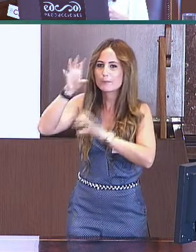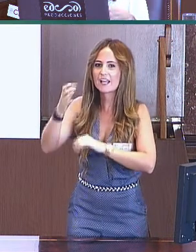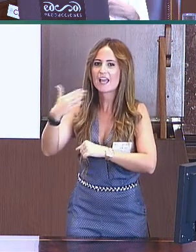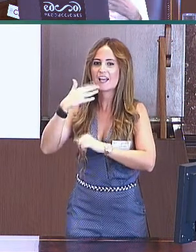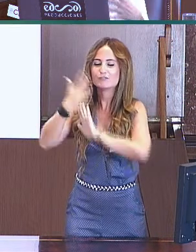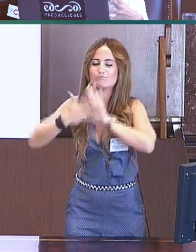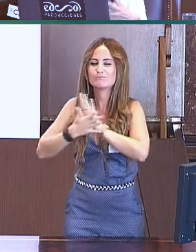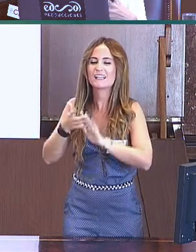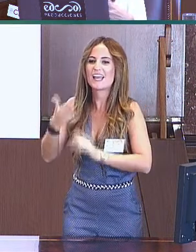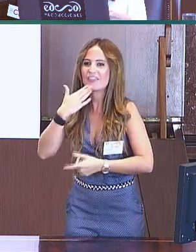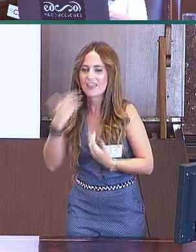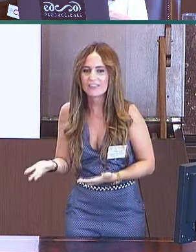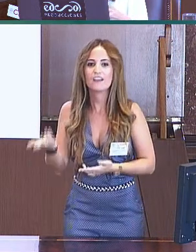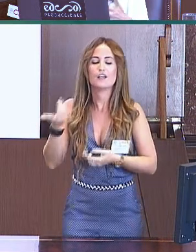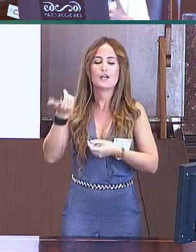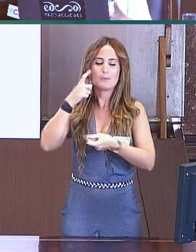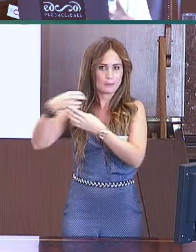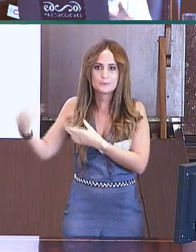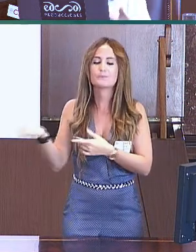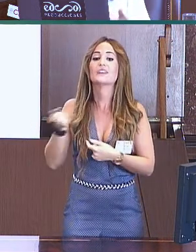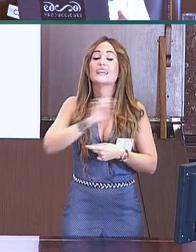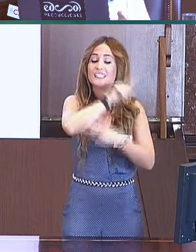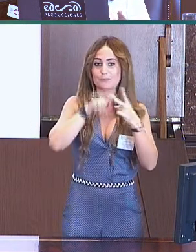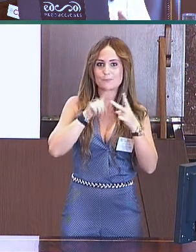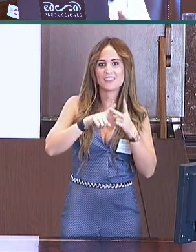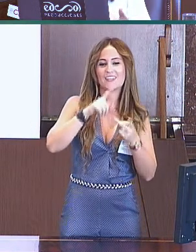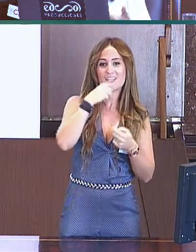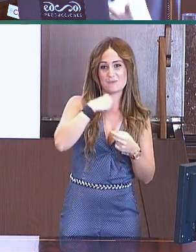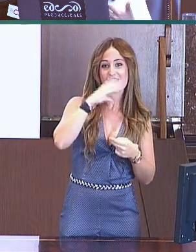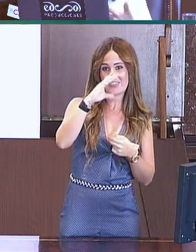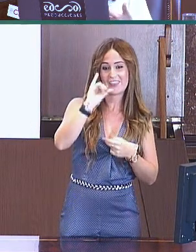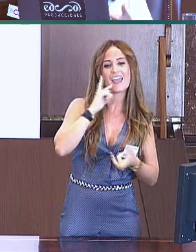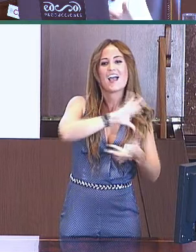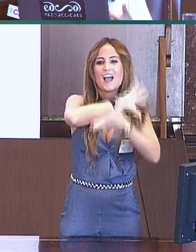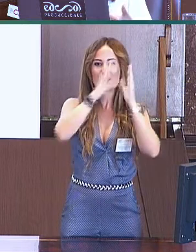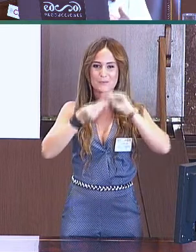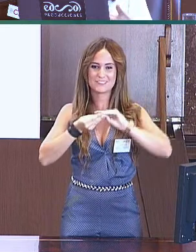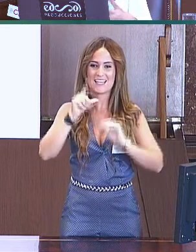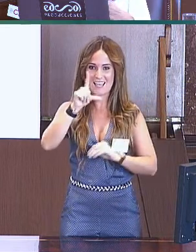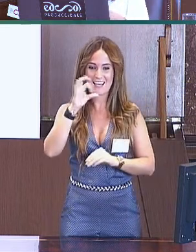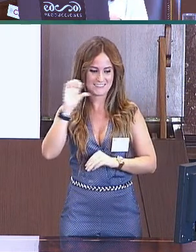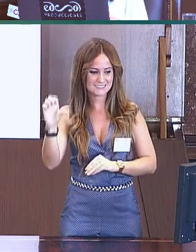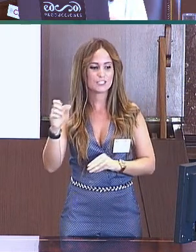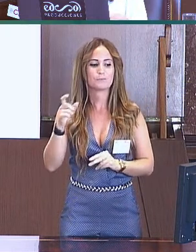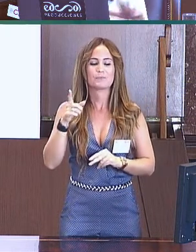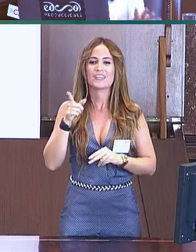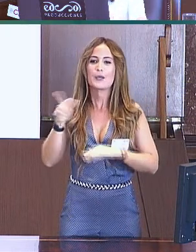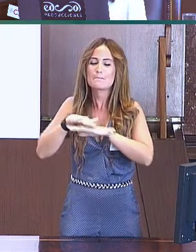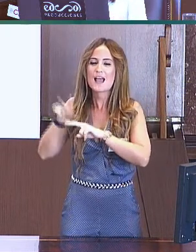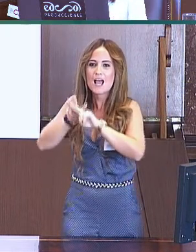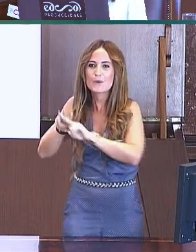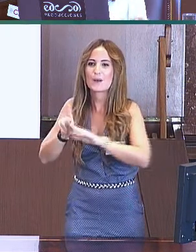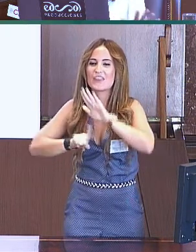familia, el nivel educativo de los padres, etcétera. Y, por supuesto, empleamos la adaptación a la lengua de signos